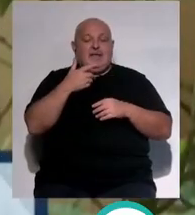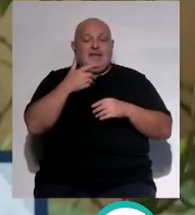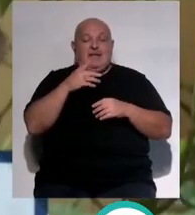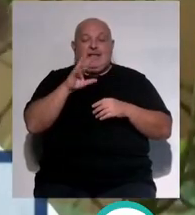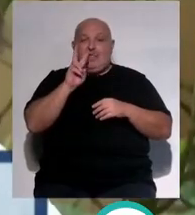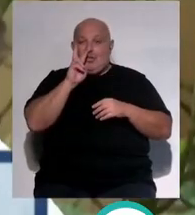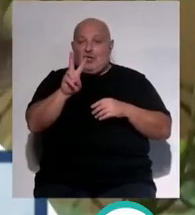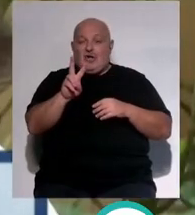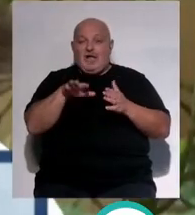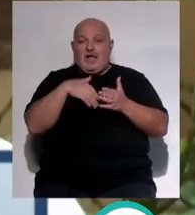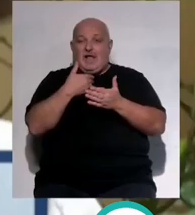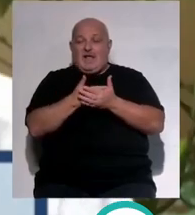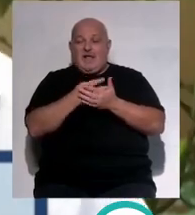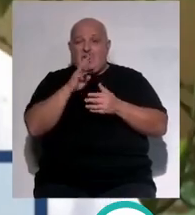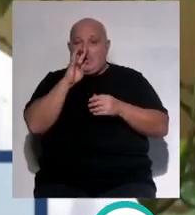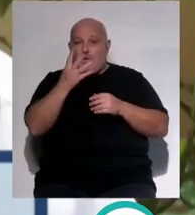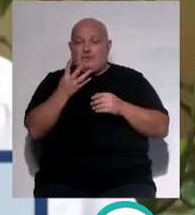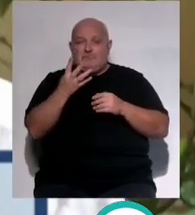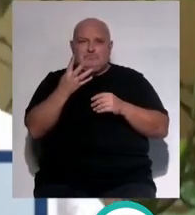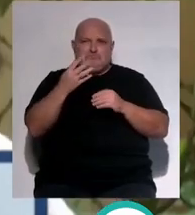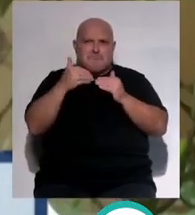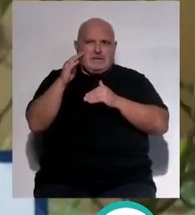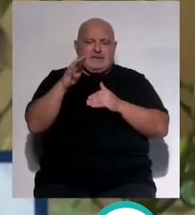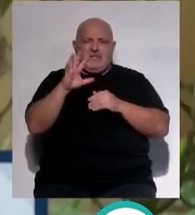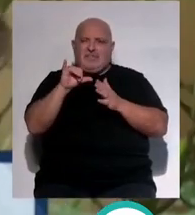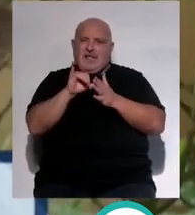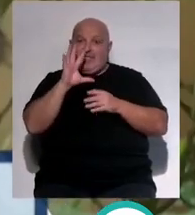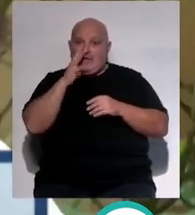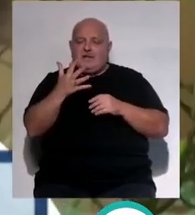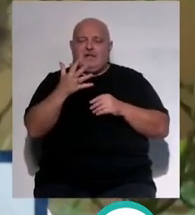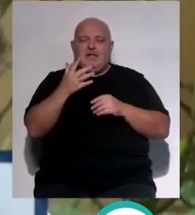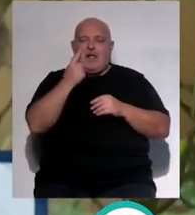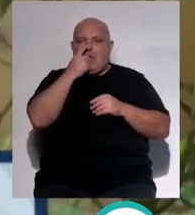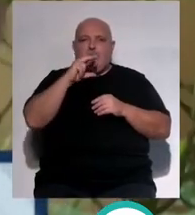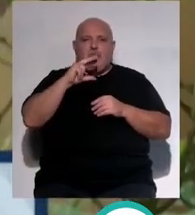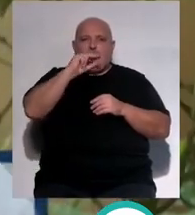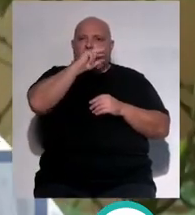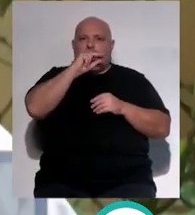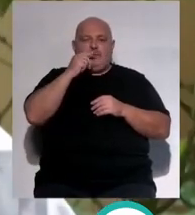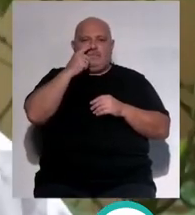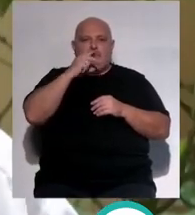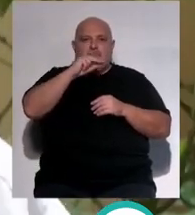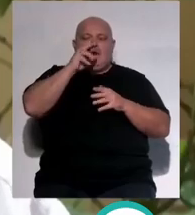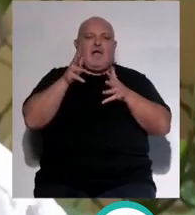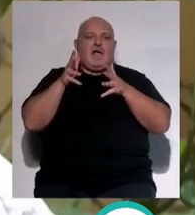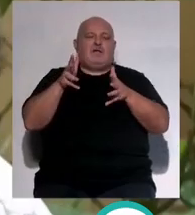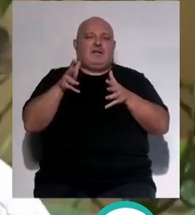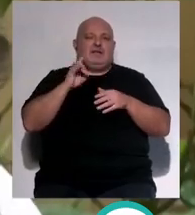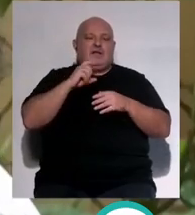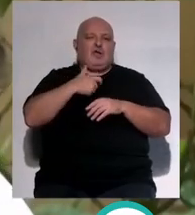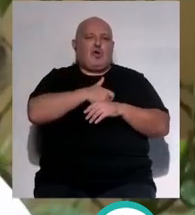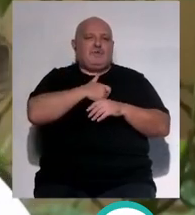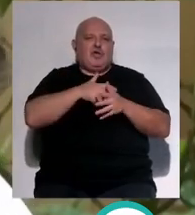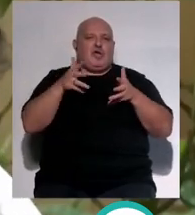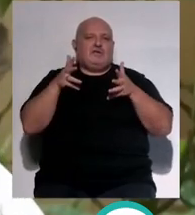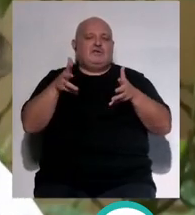desde los 2 hasta los 4 años y algo cerca de los 5 años pues va a ser intranasal que es lo que recomienda el Comité